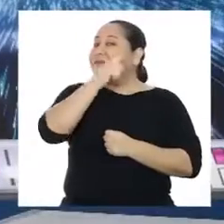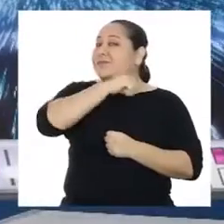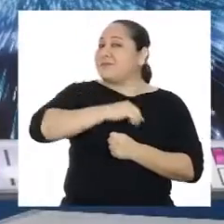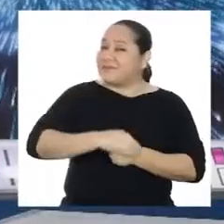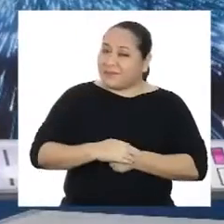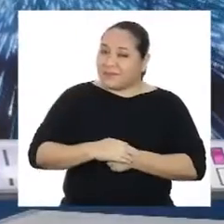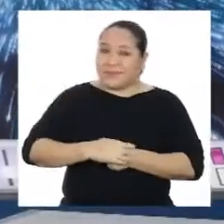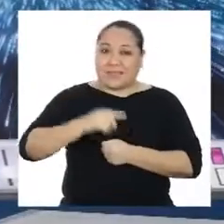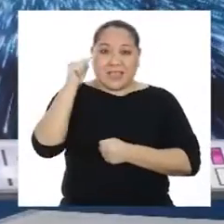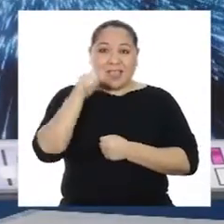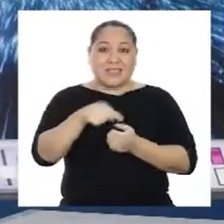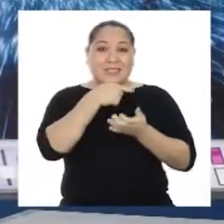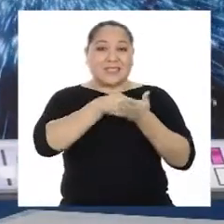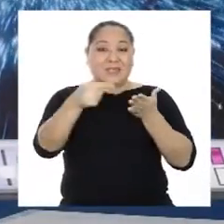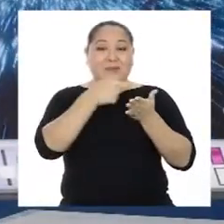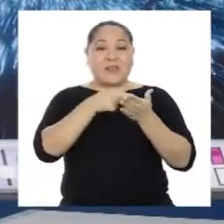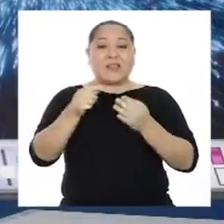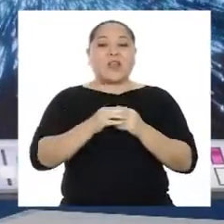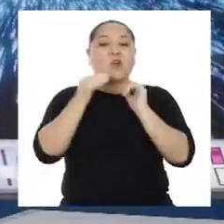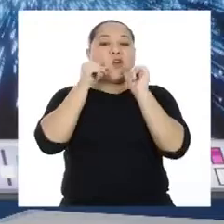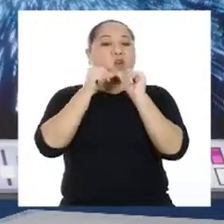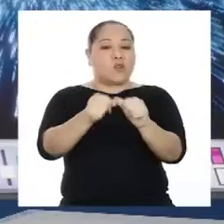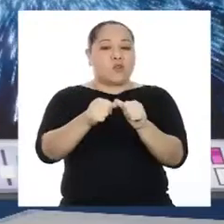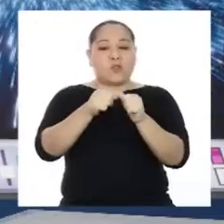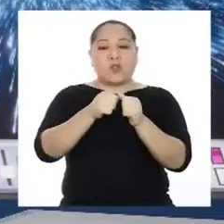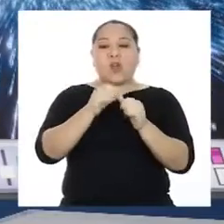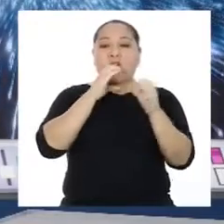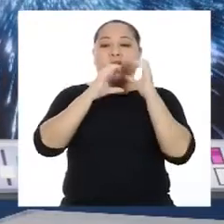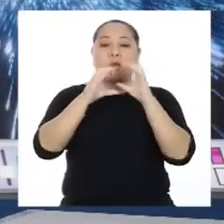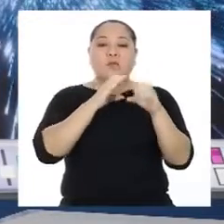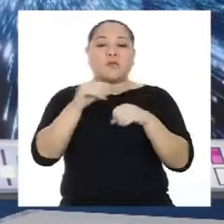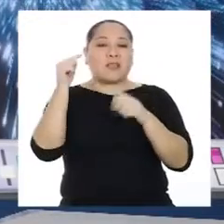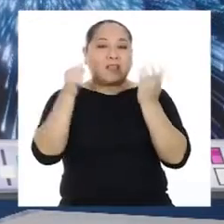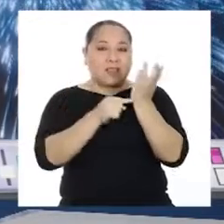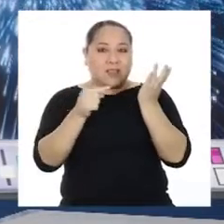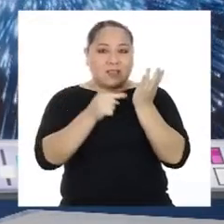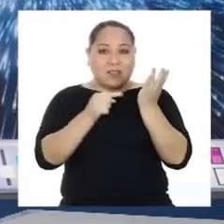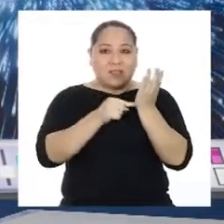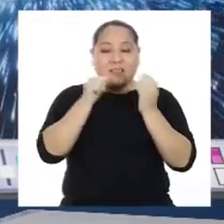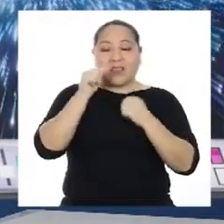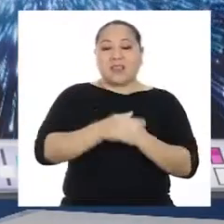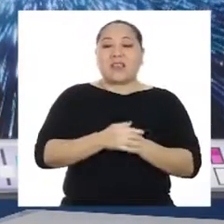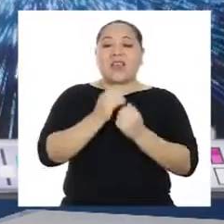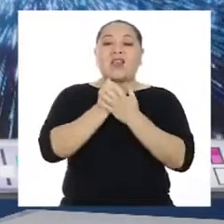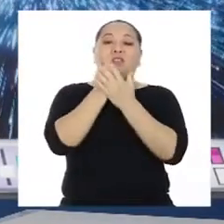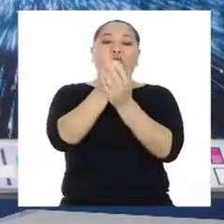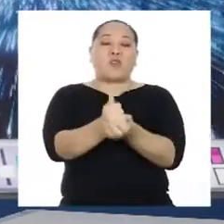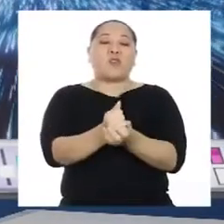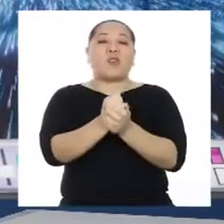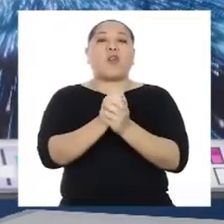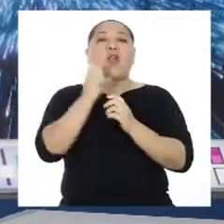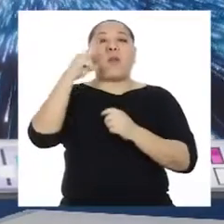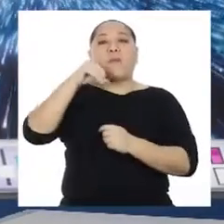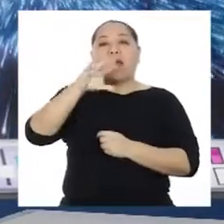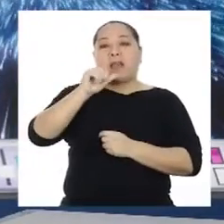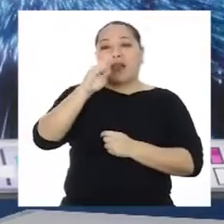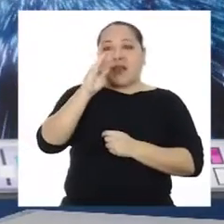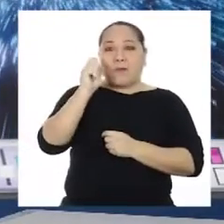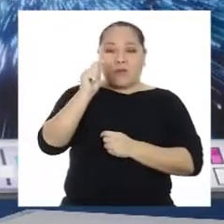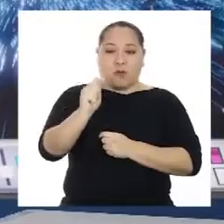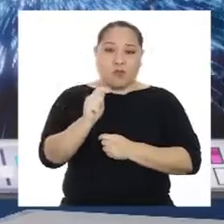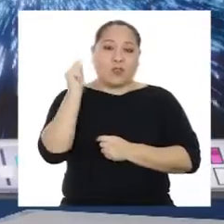Así que esta semana seguiremos hablando de tecnología y ayudaremos a